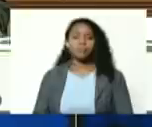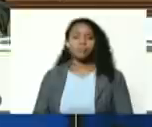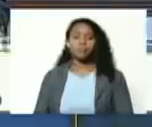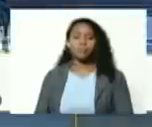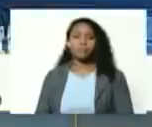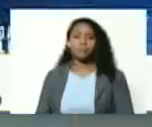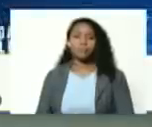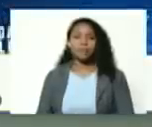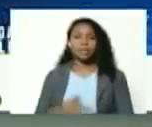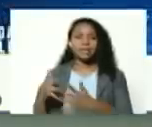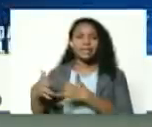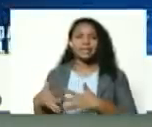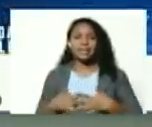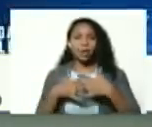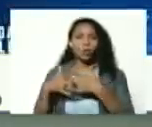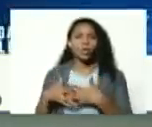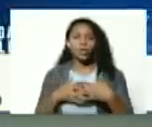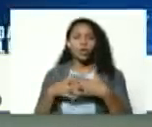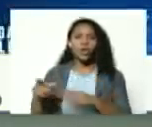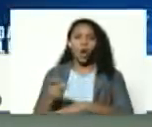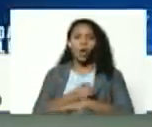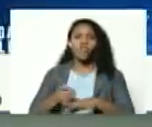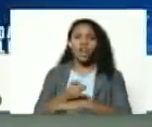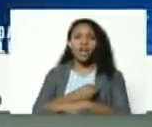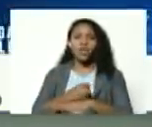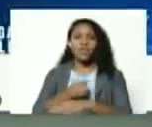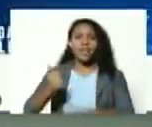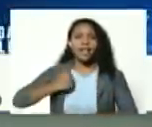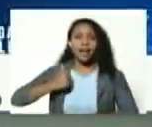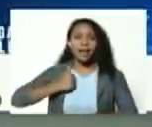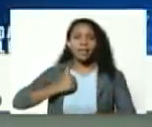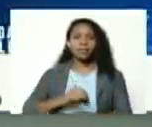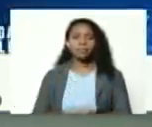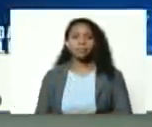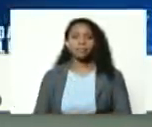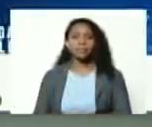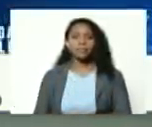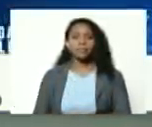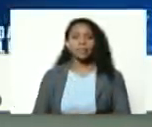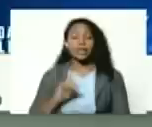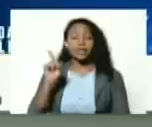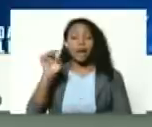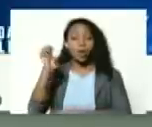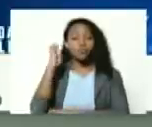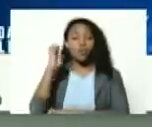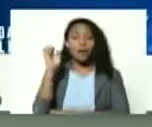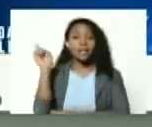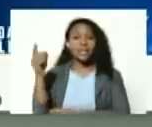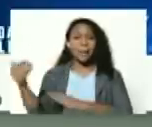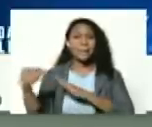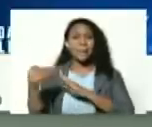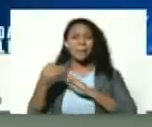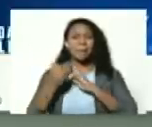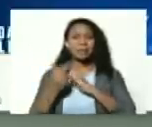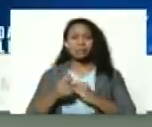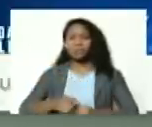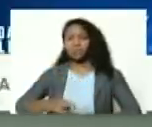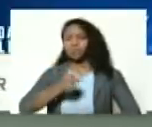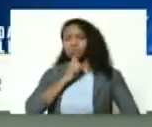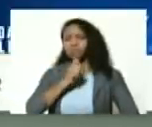de Estados Unidos del gobierno de Canadá y de parte de Europa una agresión cruel